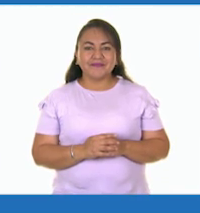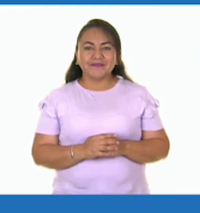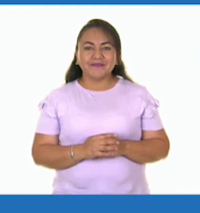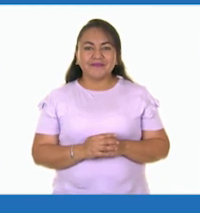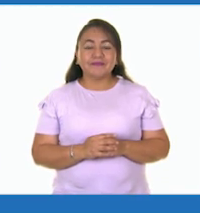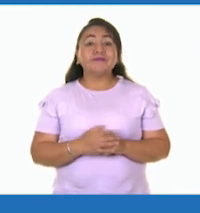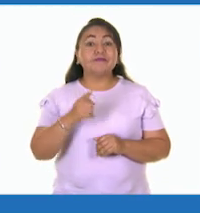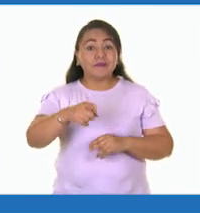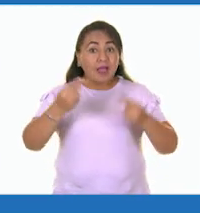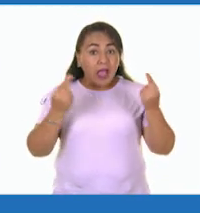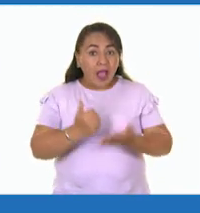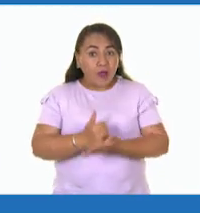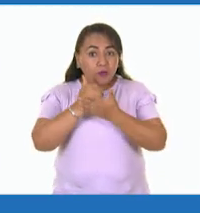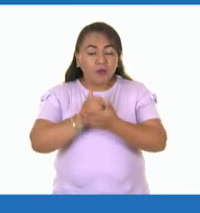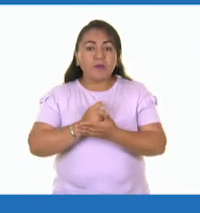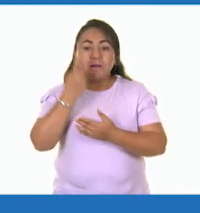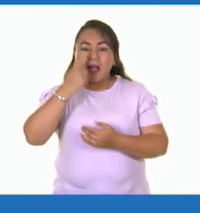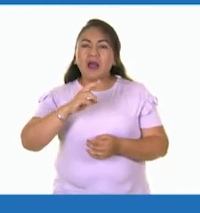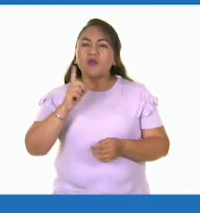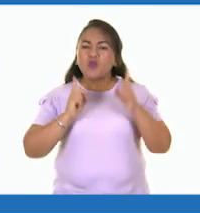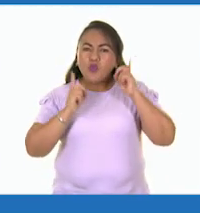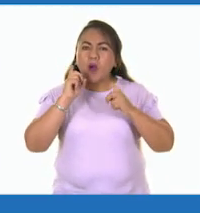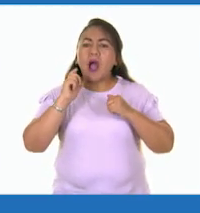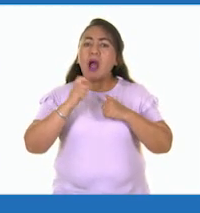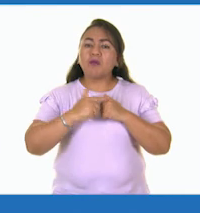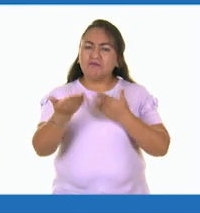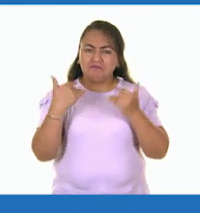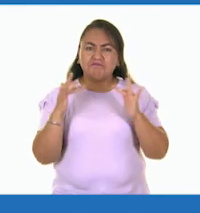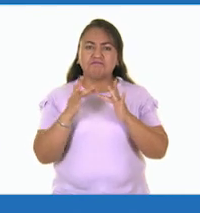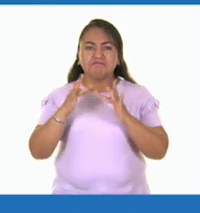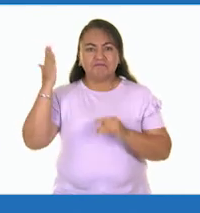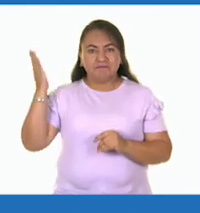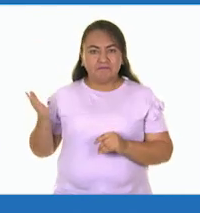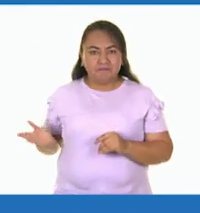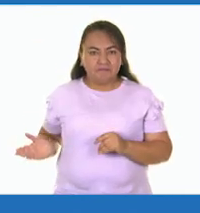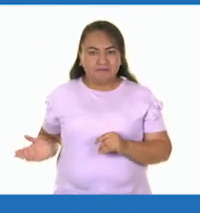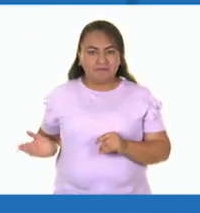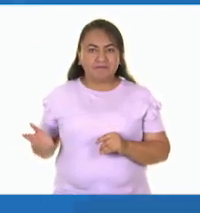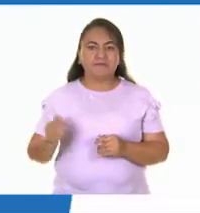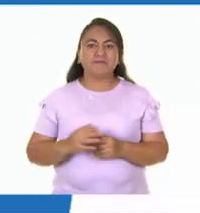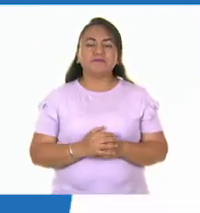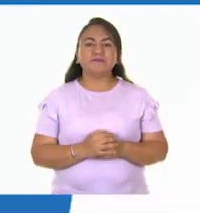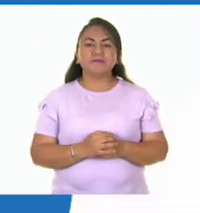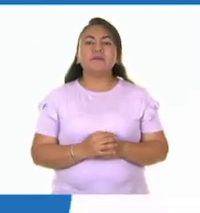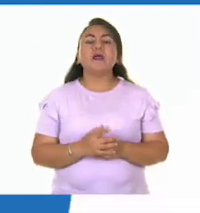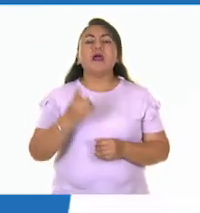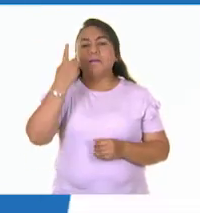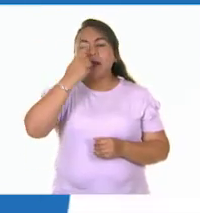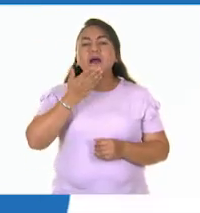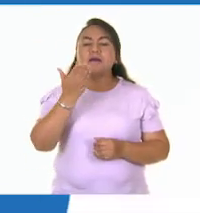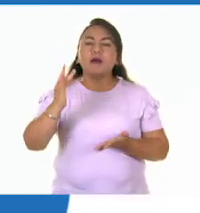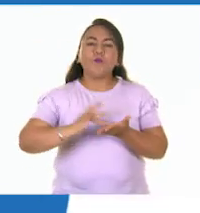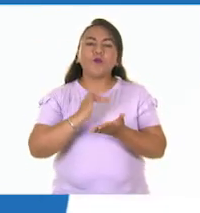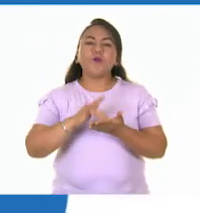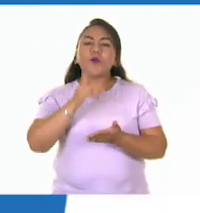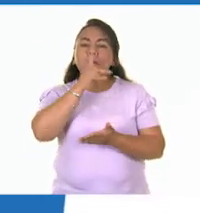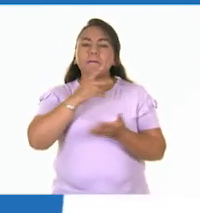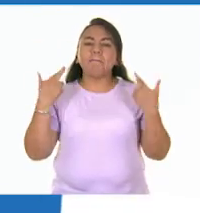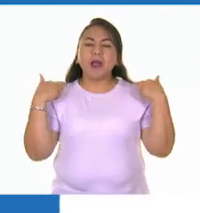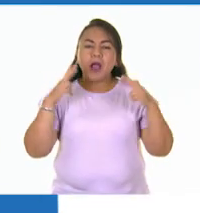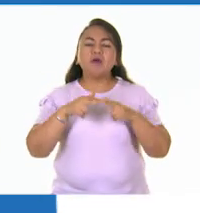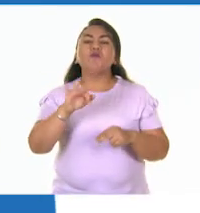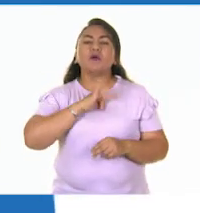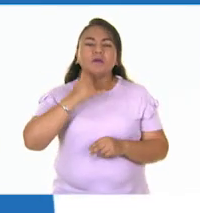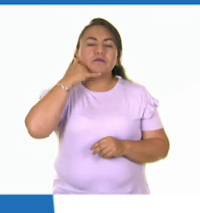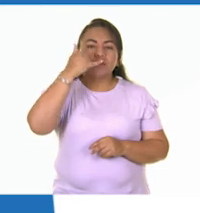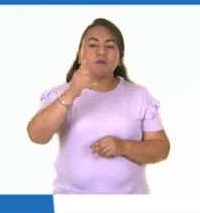Si necesitas ayuda para resolver tus dudas, contáctanos. Para solicitar apoyo pedagógico, comunícate con